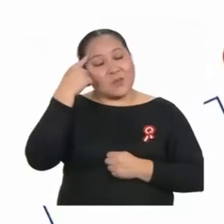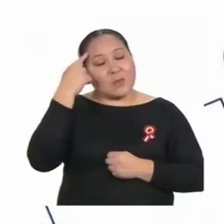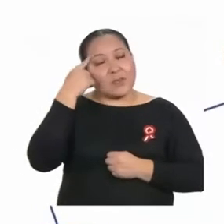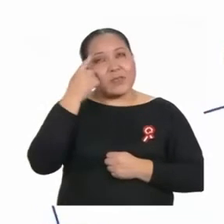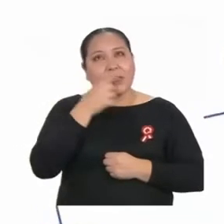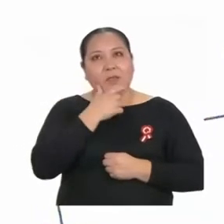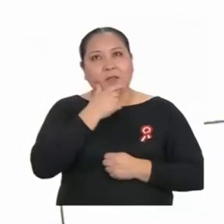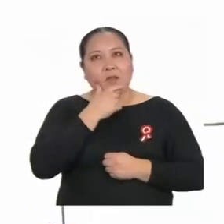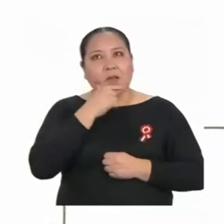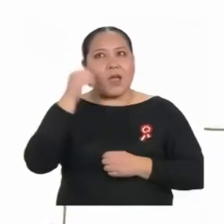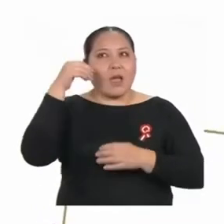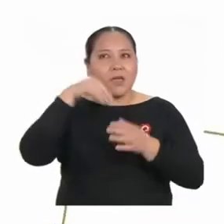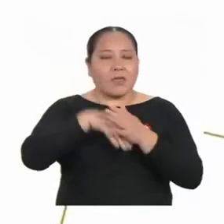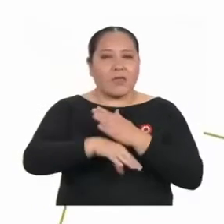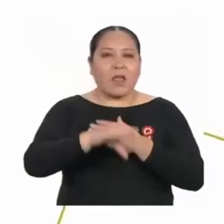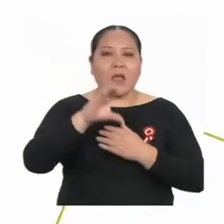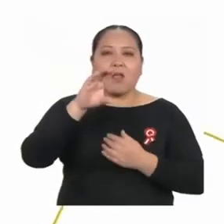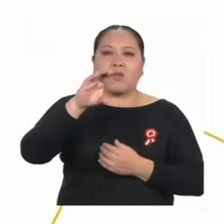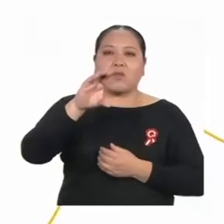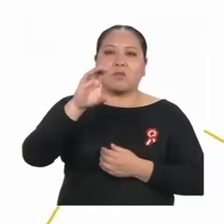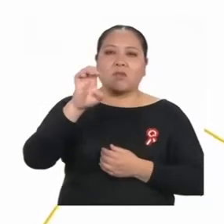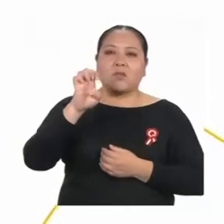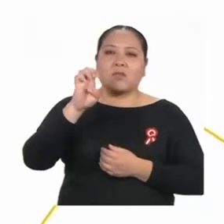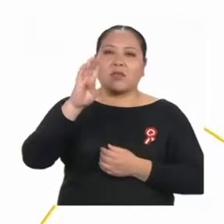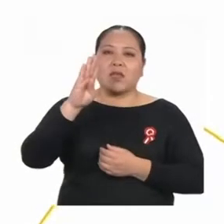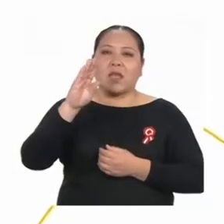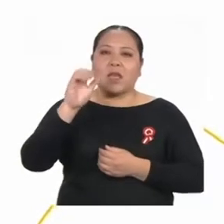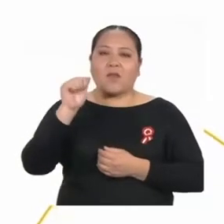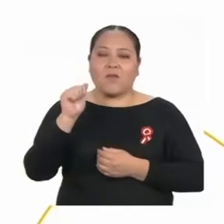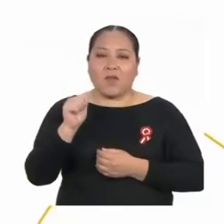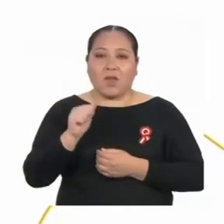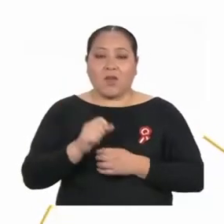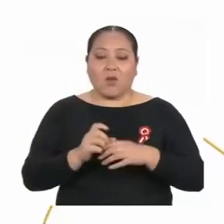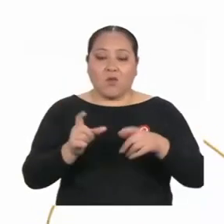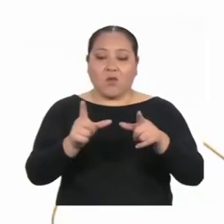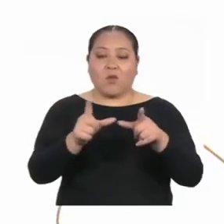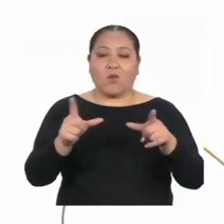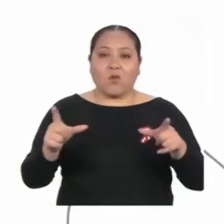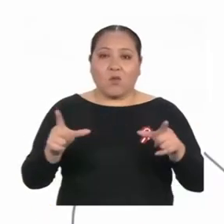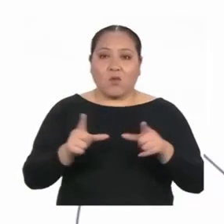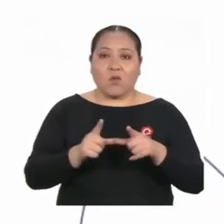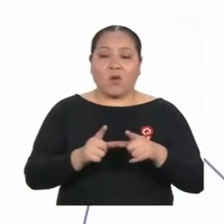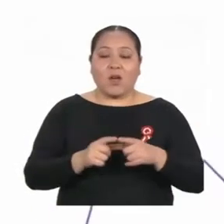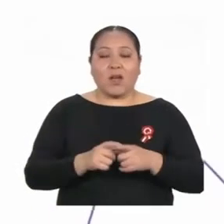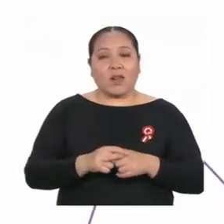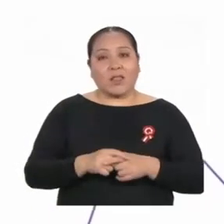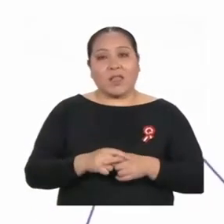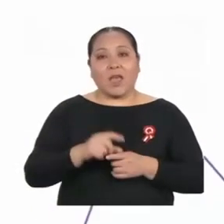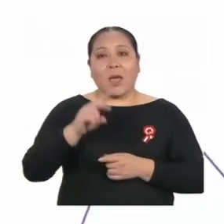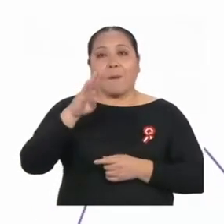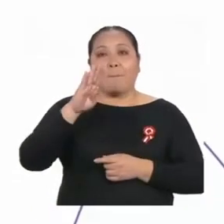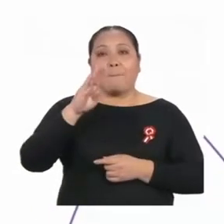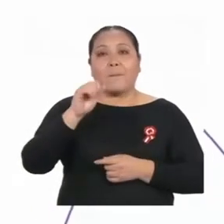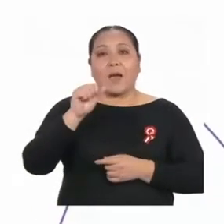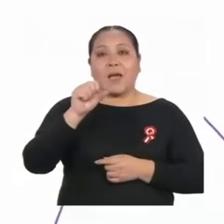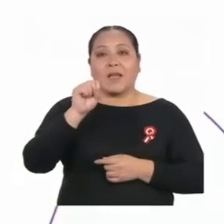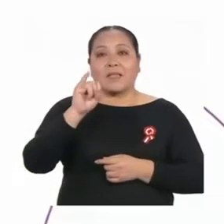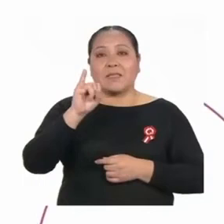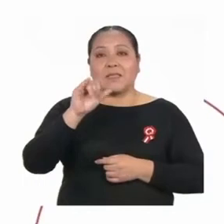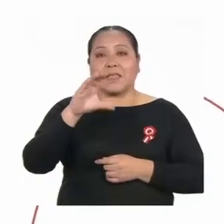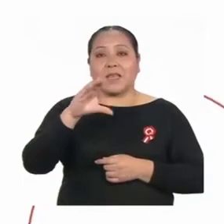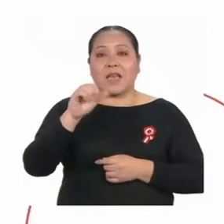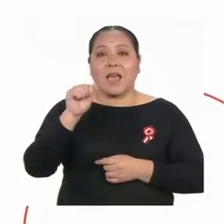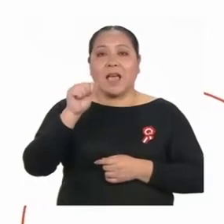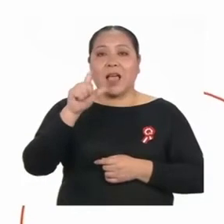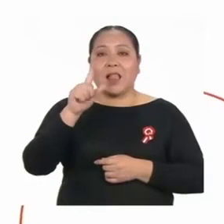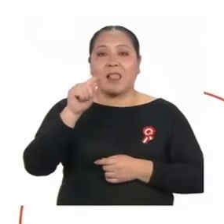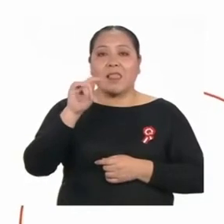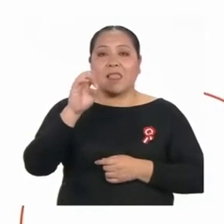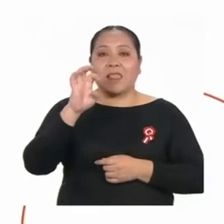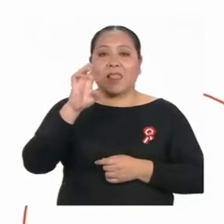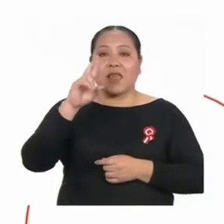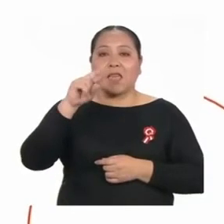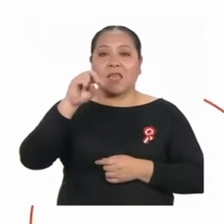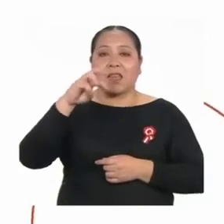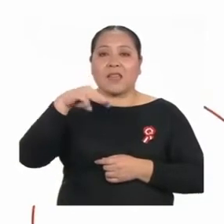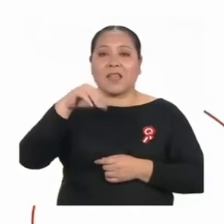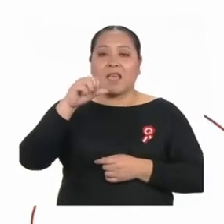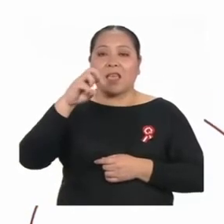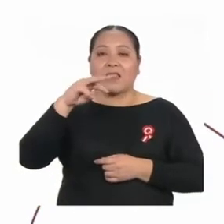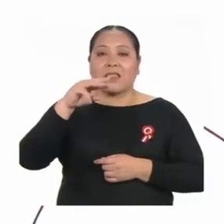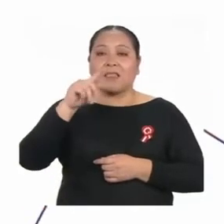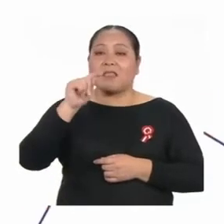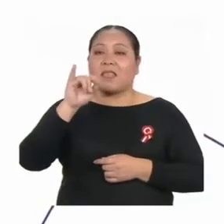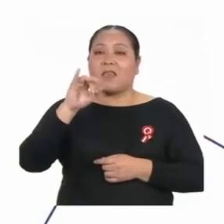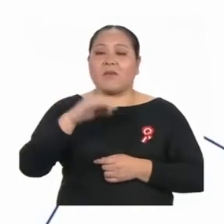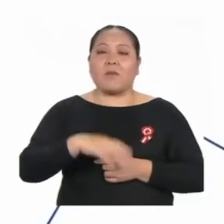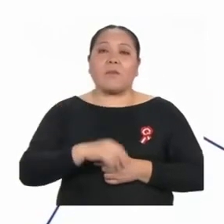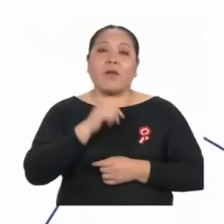inscribirme en un CEBA o Centro de Educación Básica Alternativa para terminar, pues solo me falta cuarto y